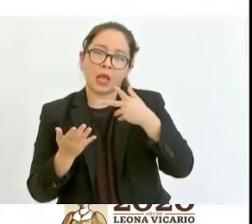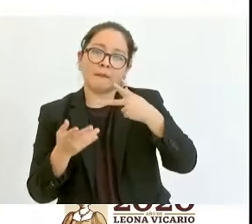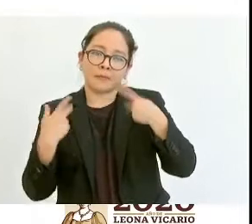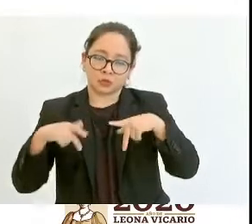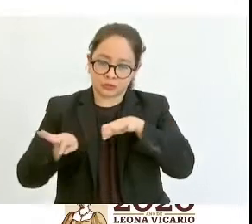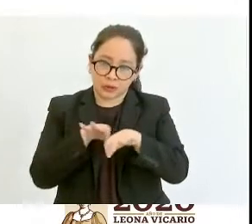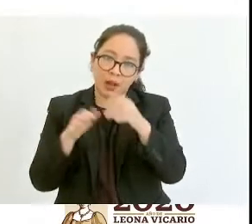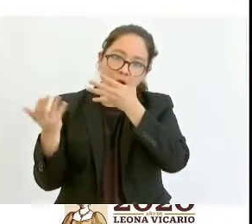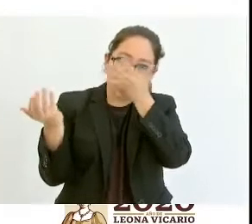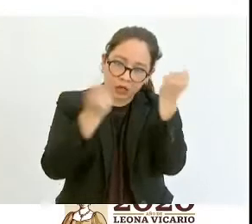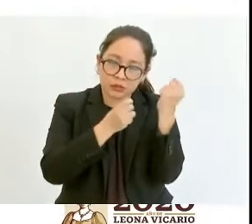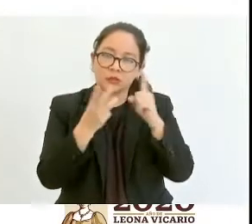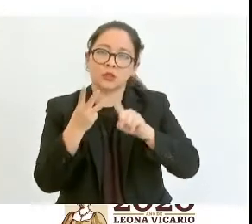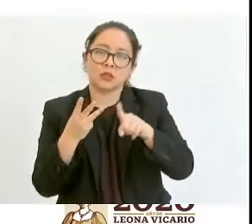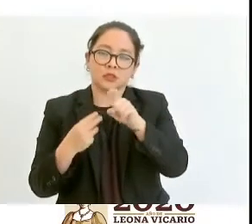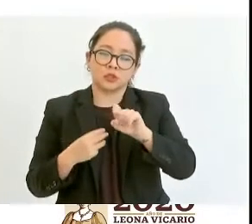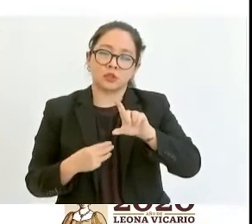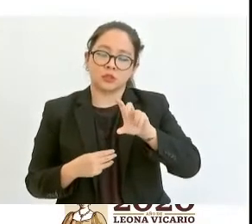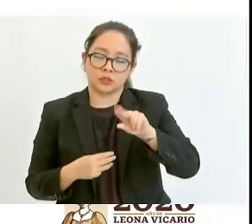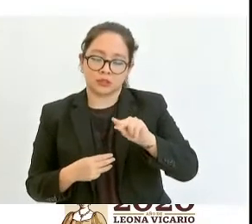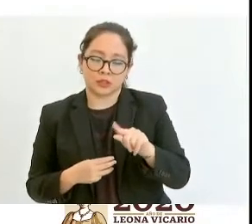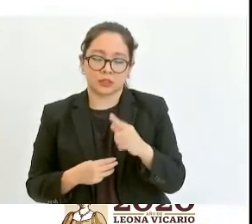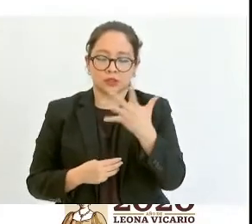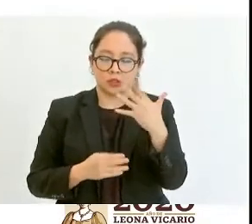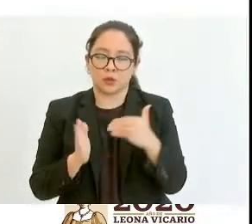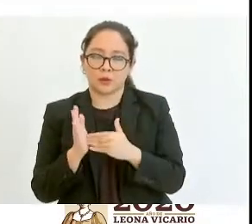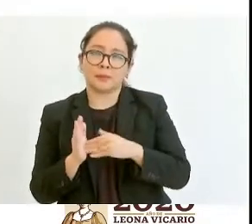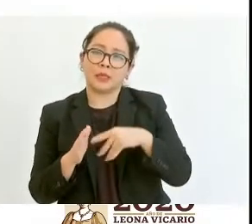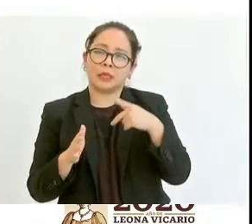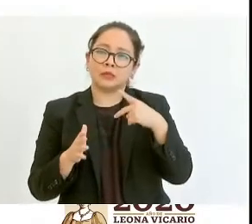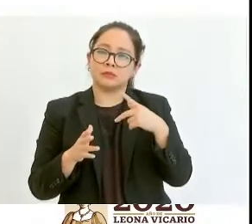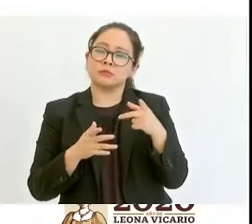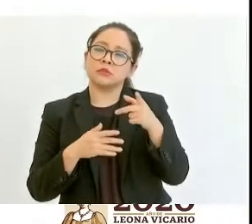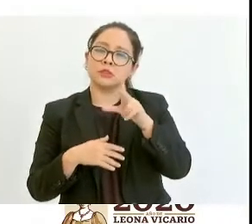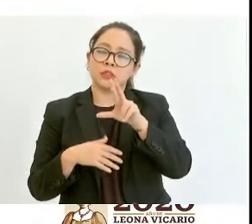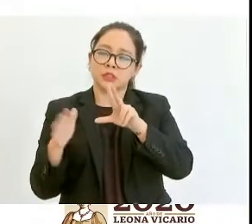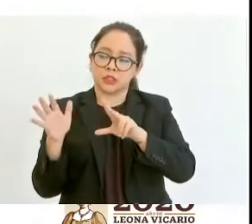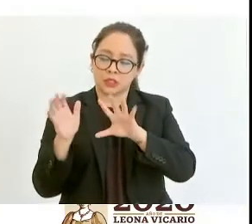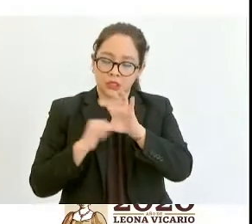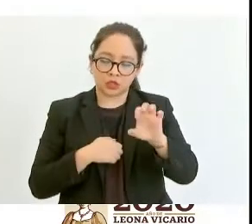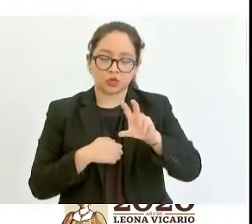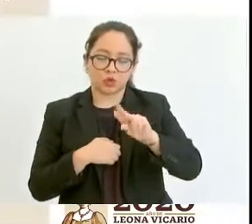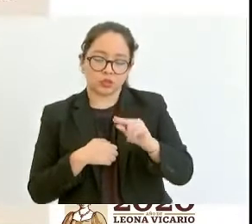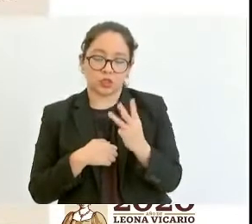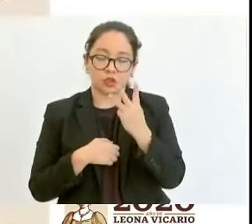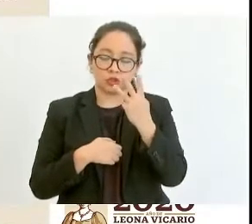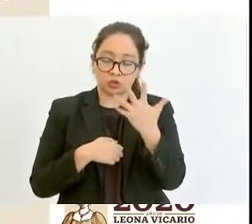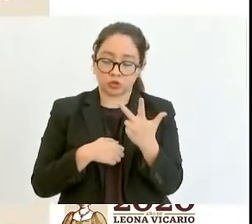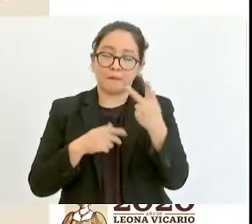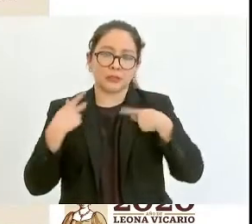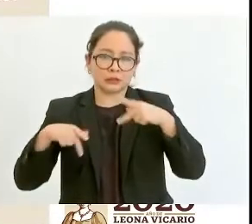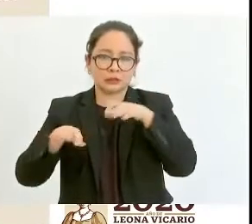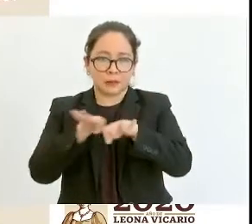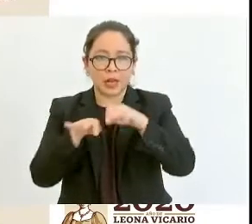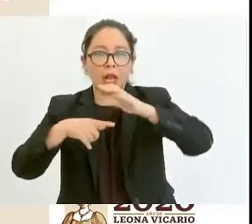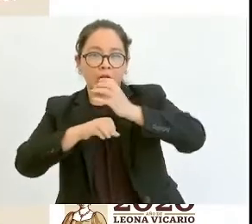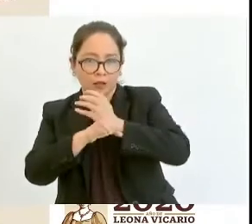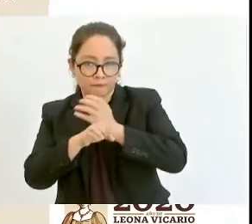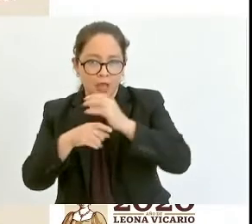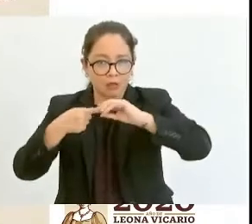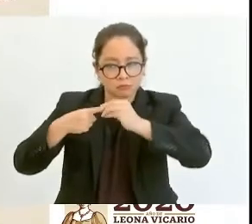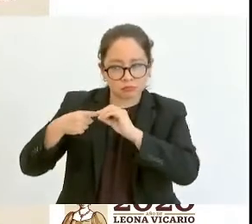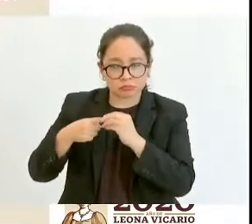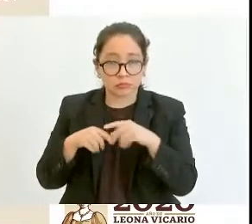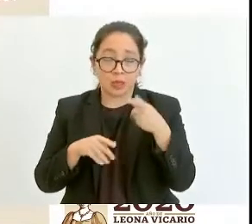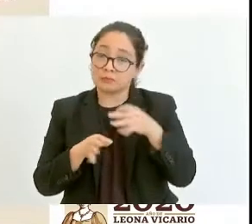175.588 productores de café. Y también lo que es muy importante resaltar, presidente, es que